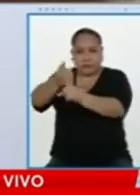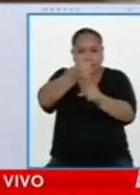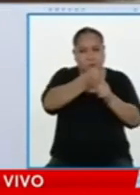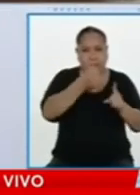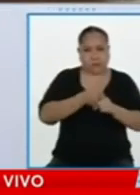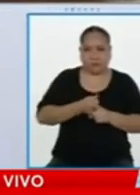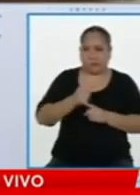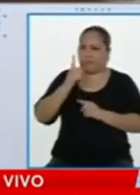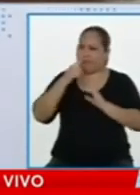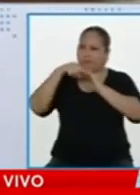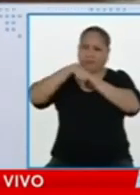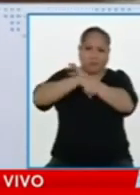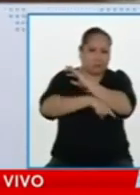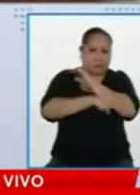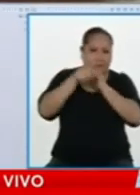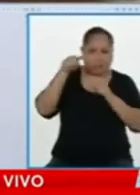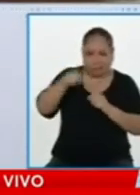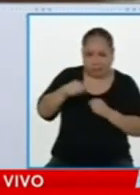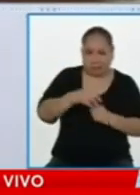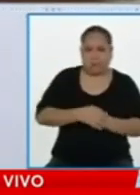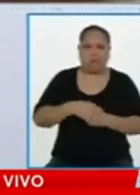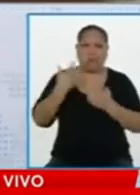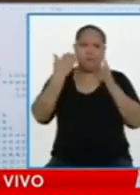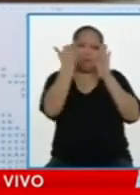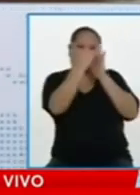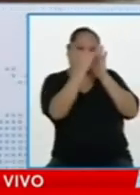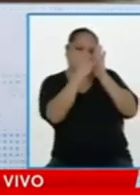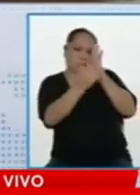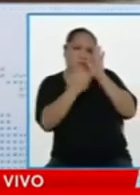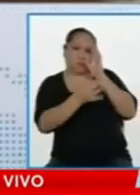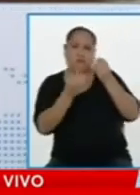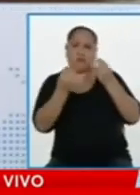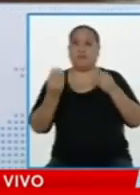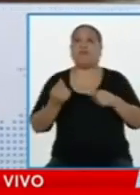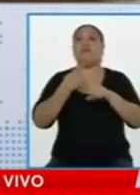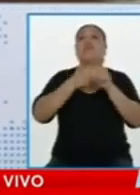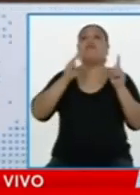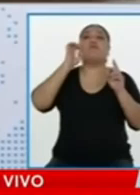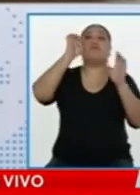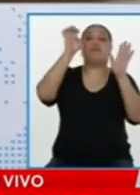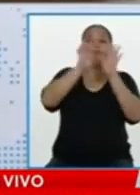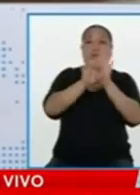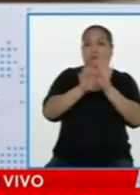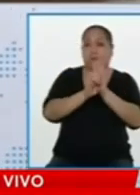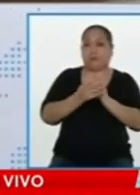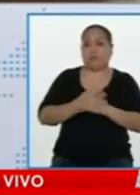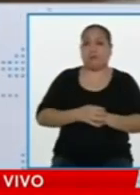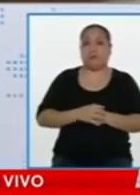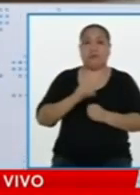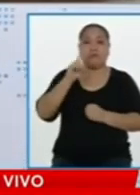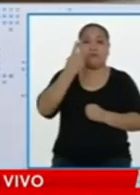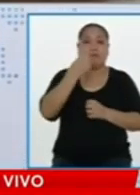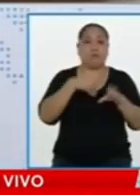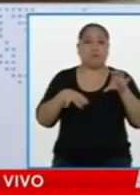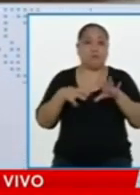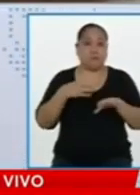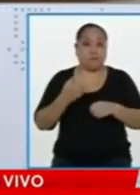costumbres culturales, la religiosidad, las reuniones familiares. Pero pasado, Kusama,